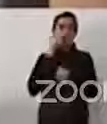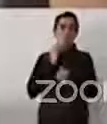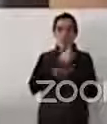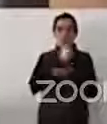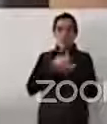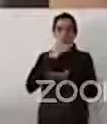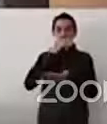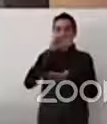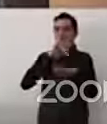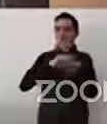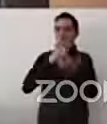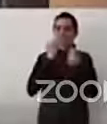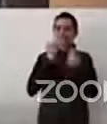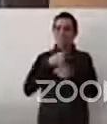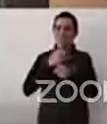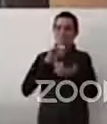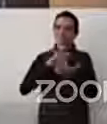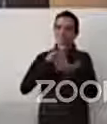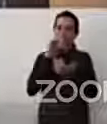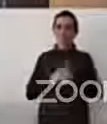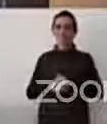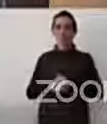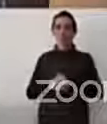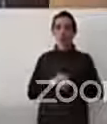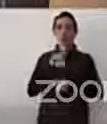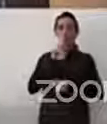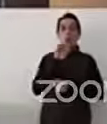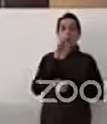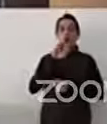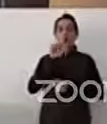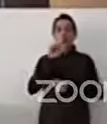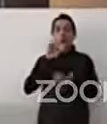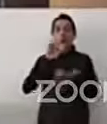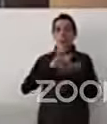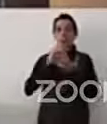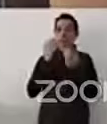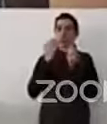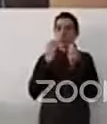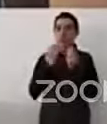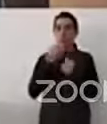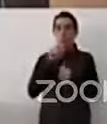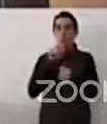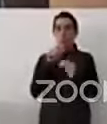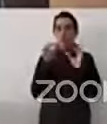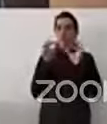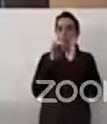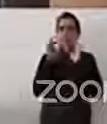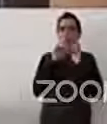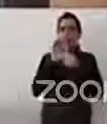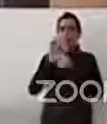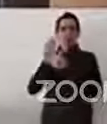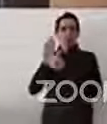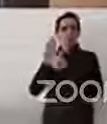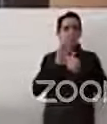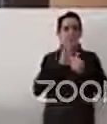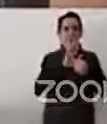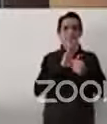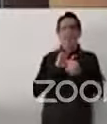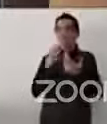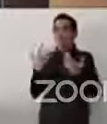Muchas gracias Roberto por tu presentación. verdad que tener todo ese marco